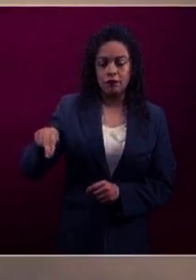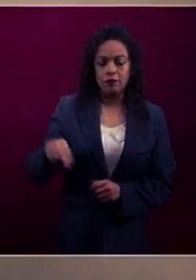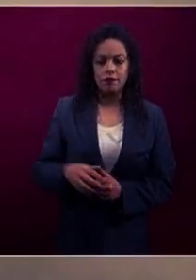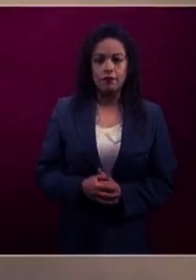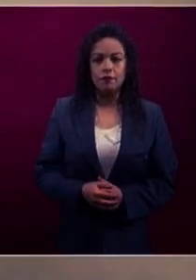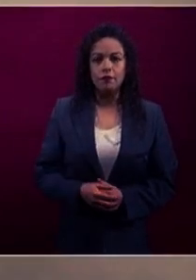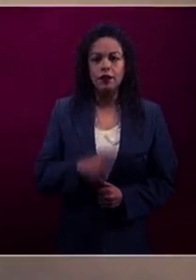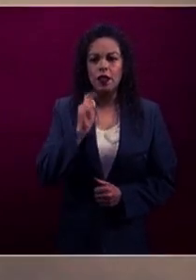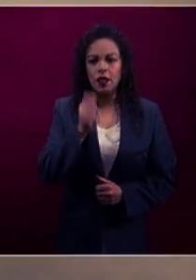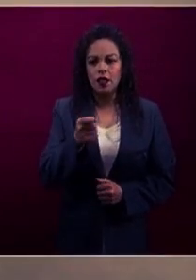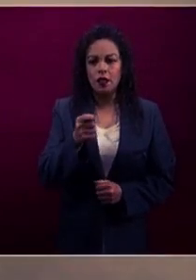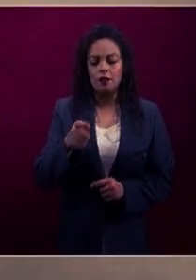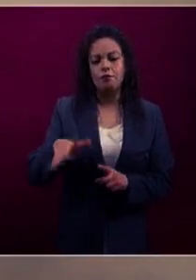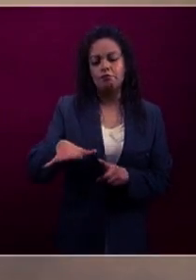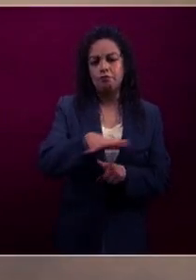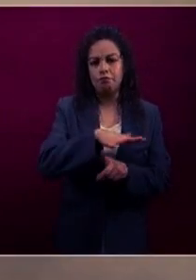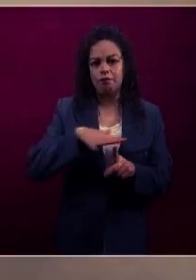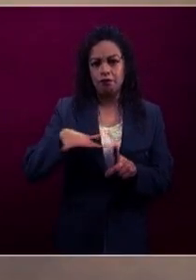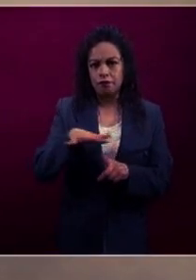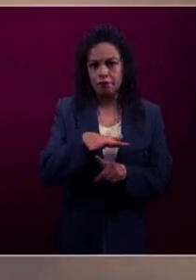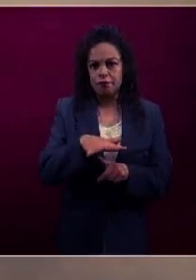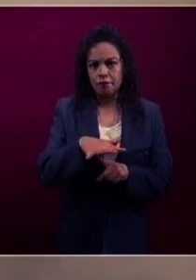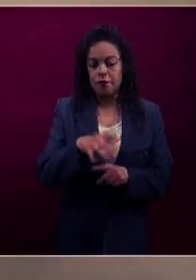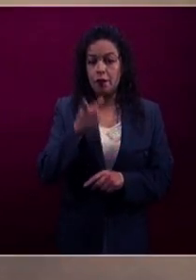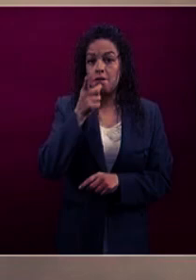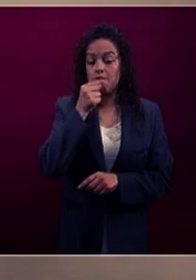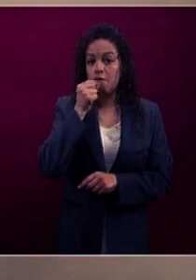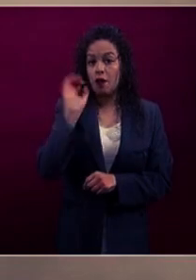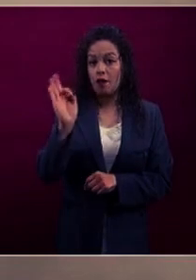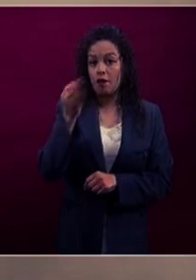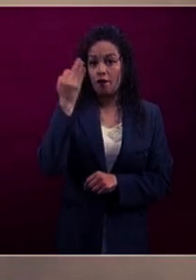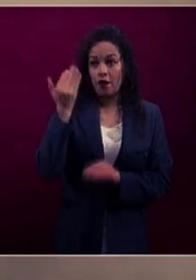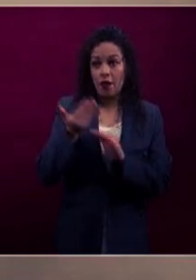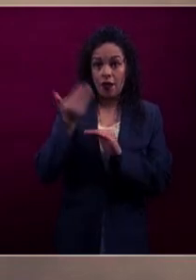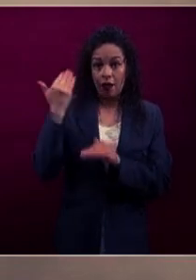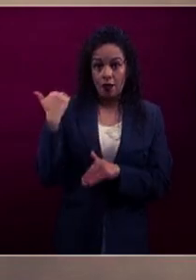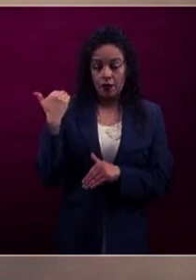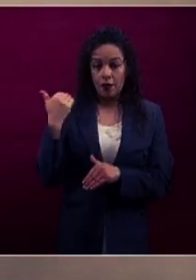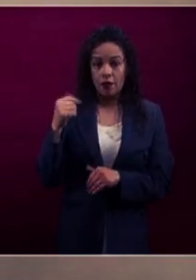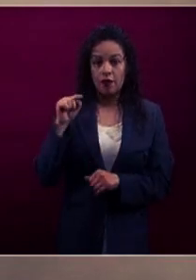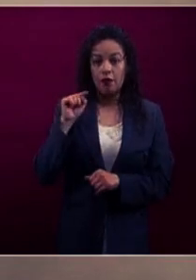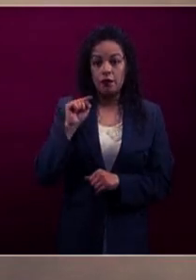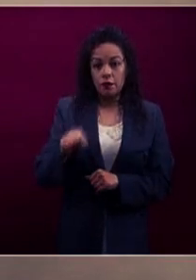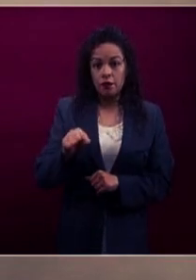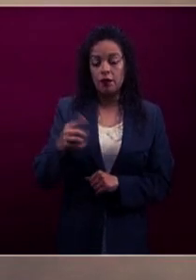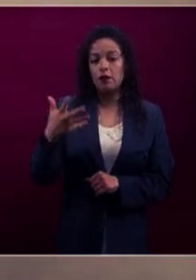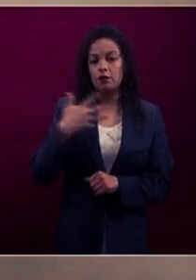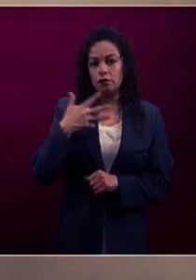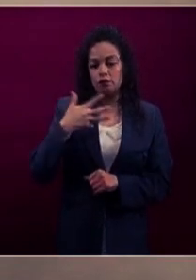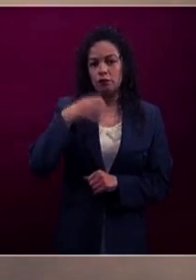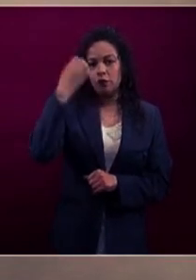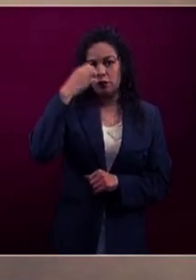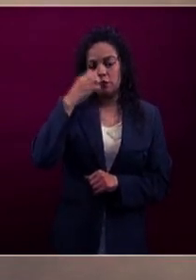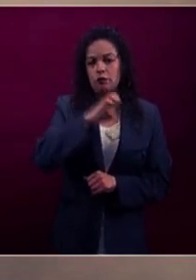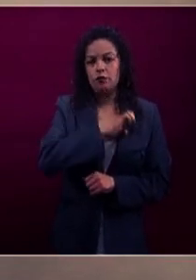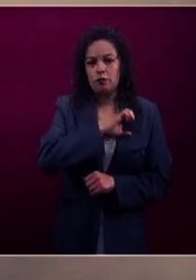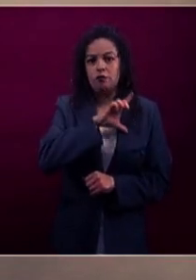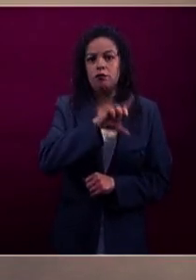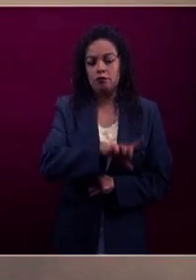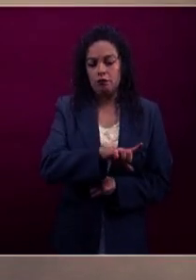Las unidades que eran de policía federal, consideradas como especializadas por su función,